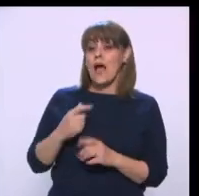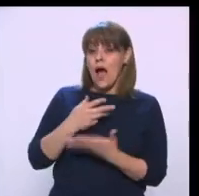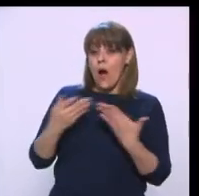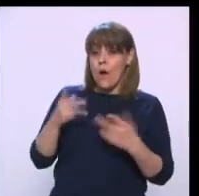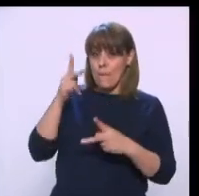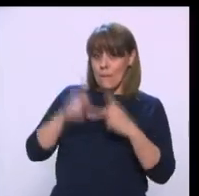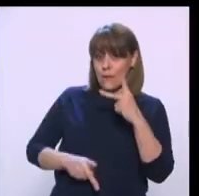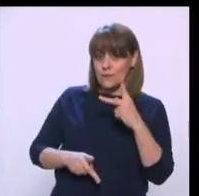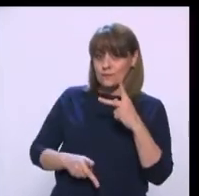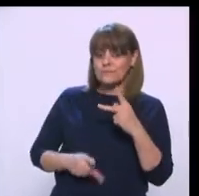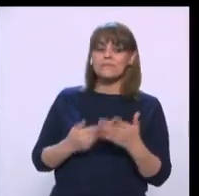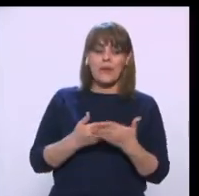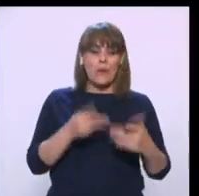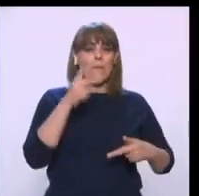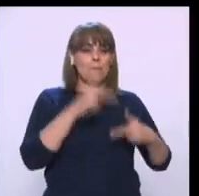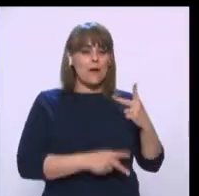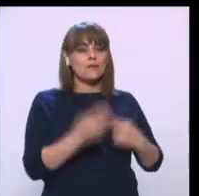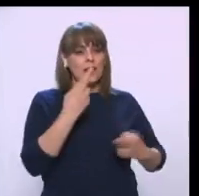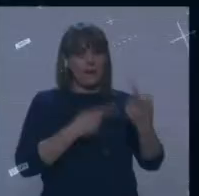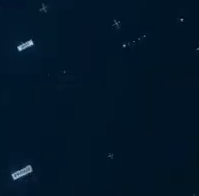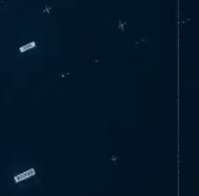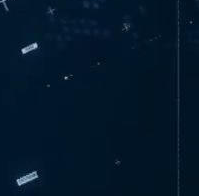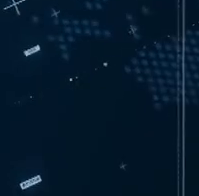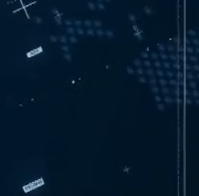una pausa. Vámonos a una pausa. Pues regresamos.